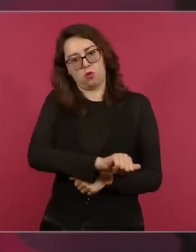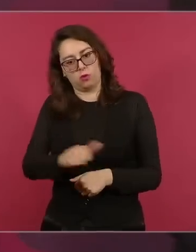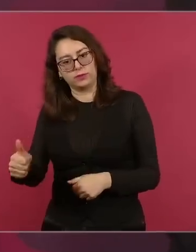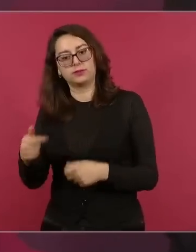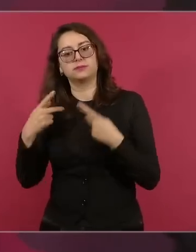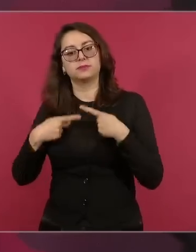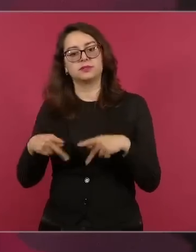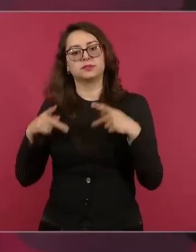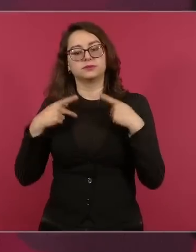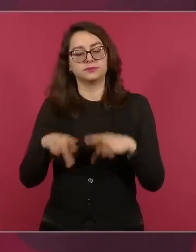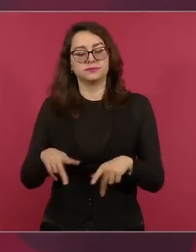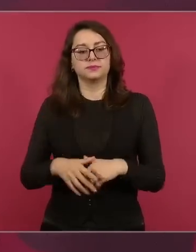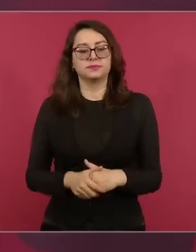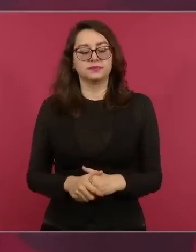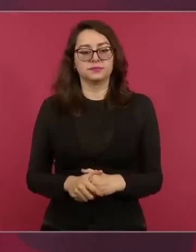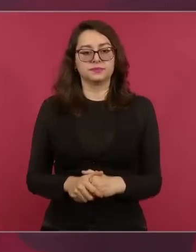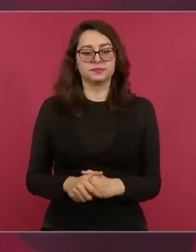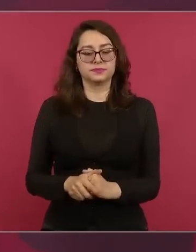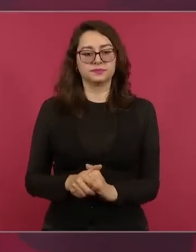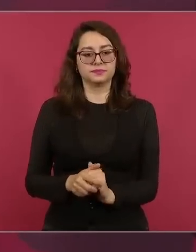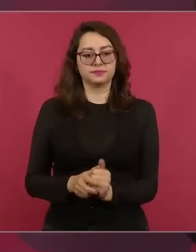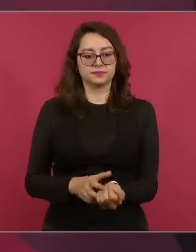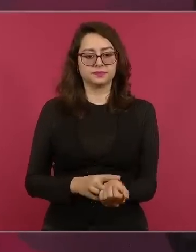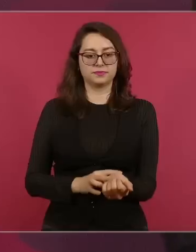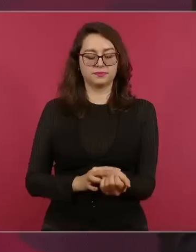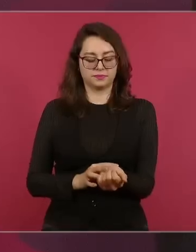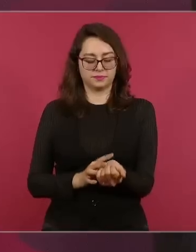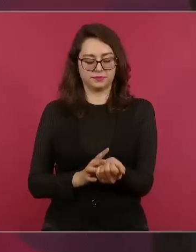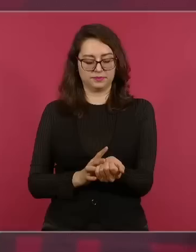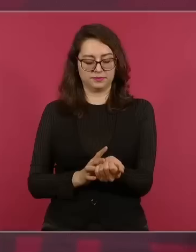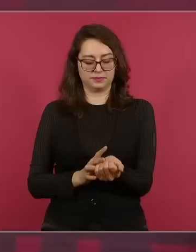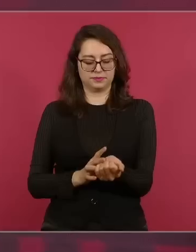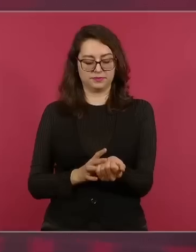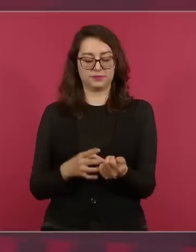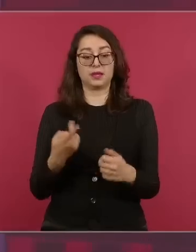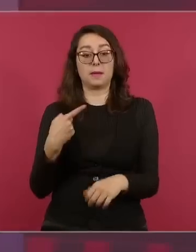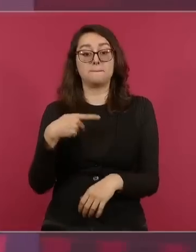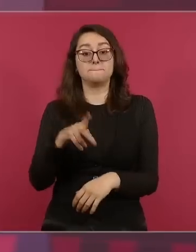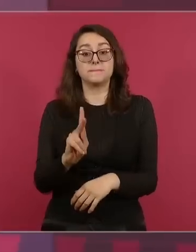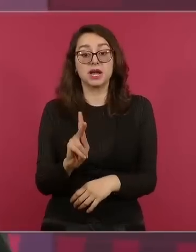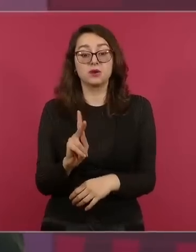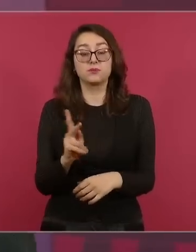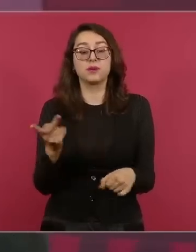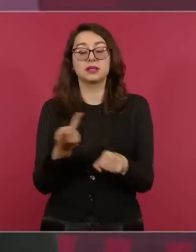Pero, también vivimos en un país libre,